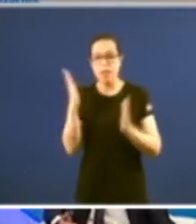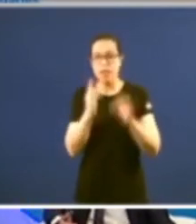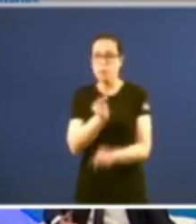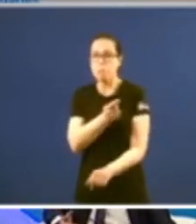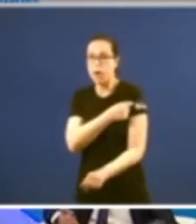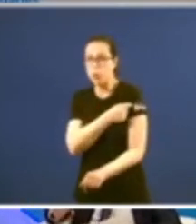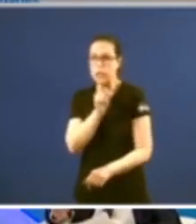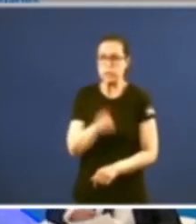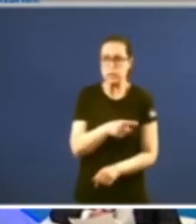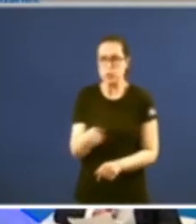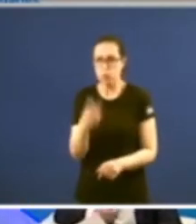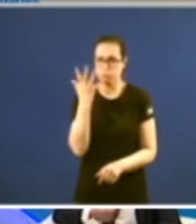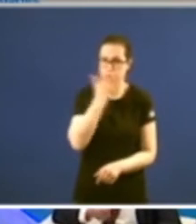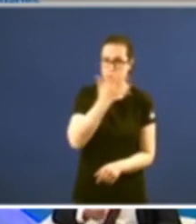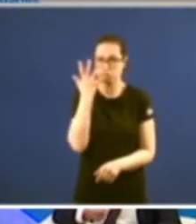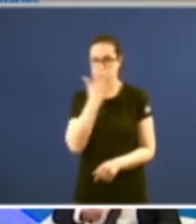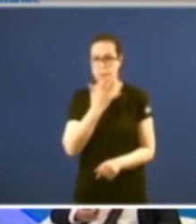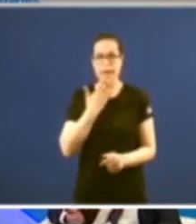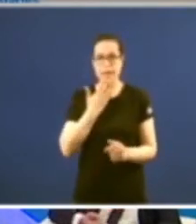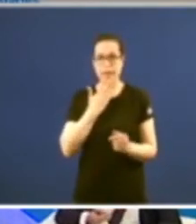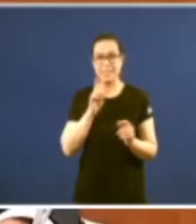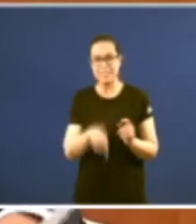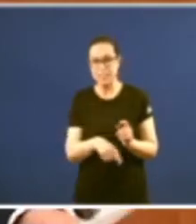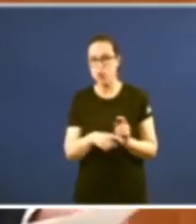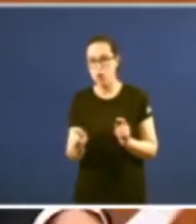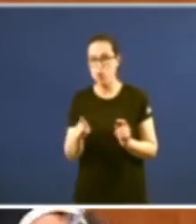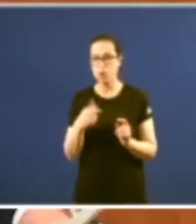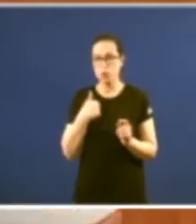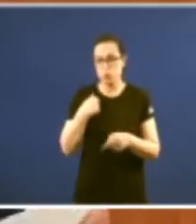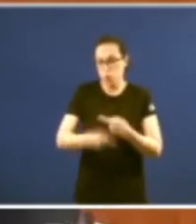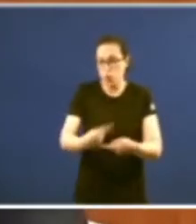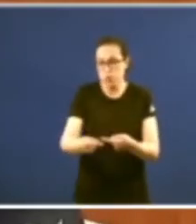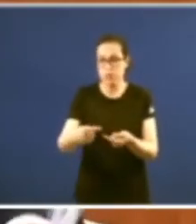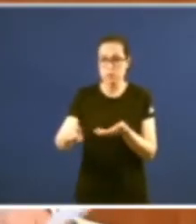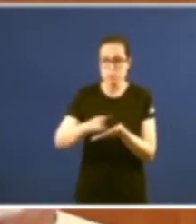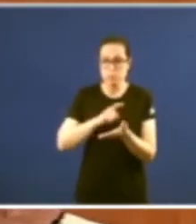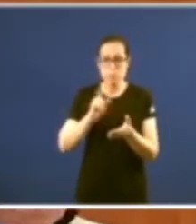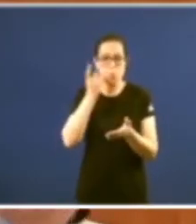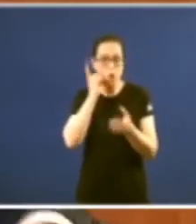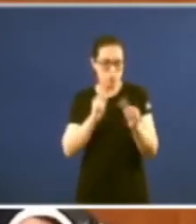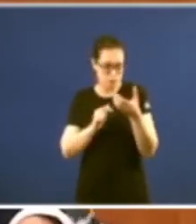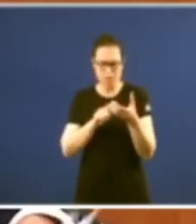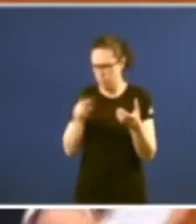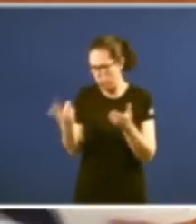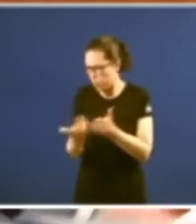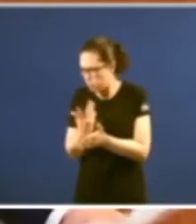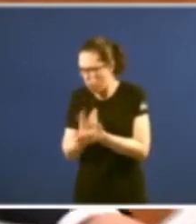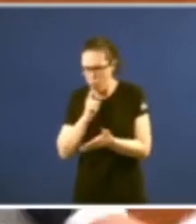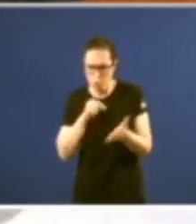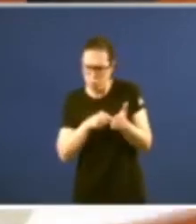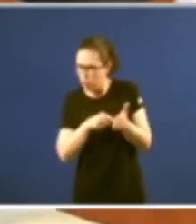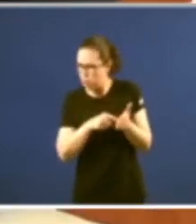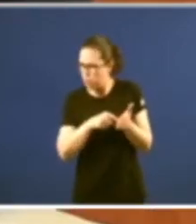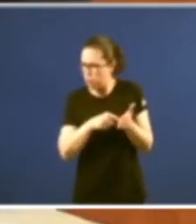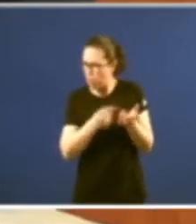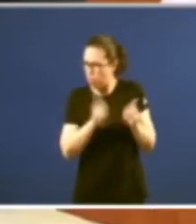deixaron e todos os días ando a mirar polo SMS a ver se me chega a ver se logo me aclaras un pouco como vai a causa